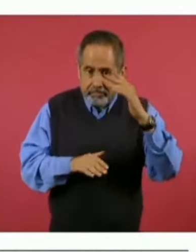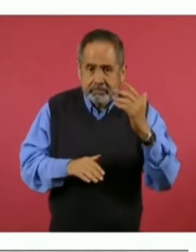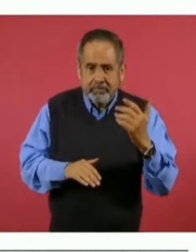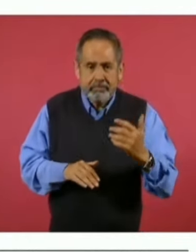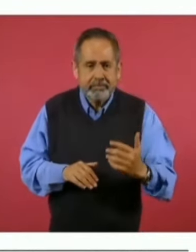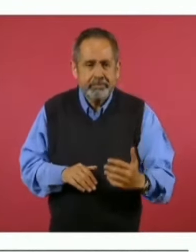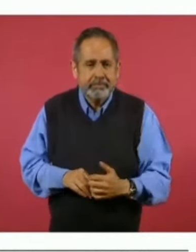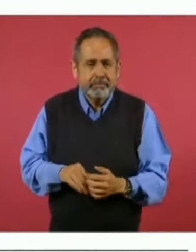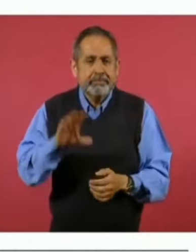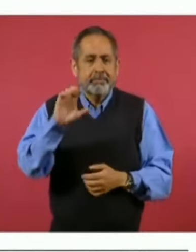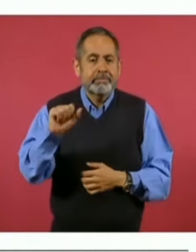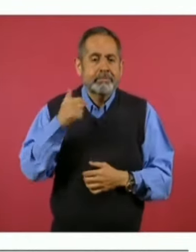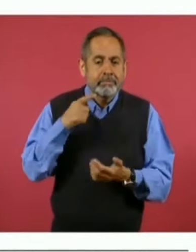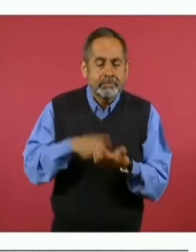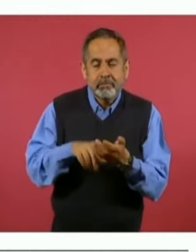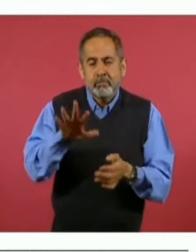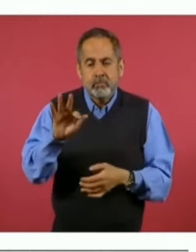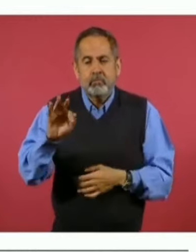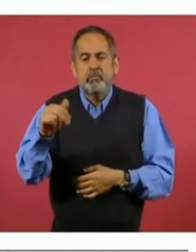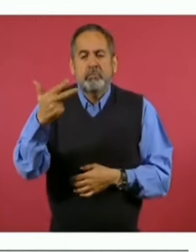Salinas, 48,